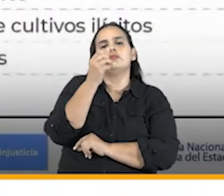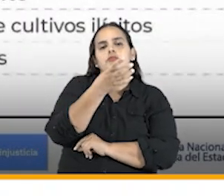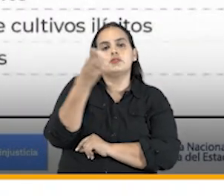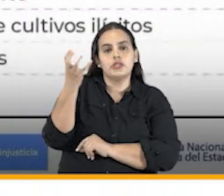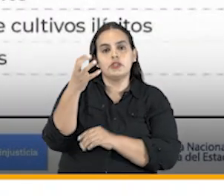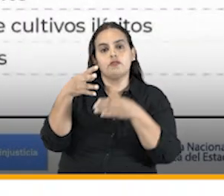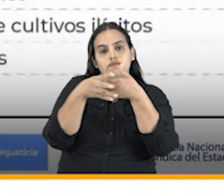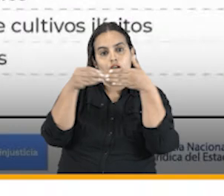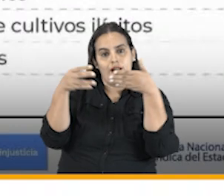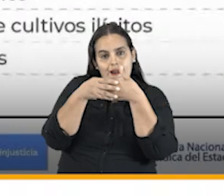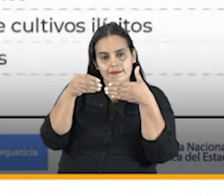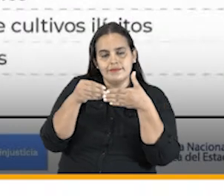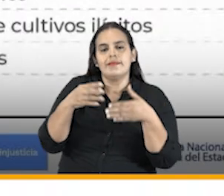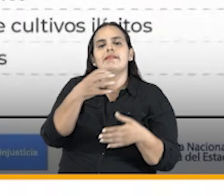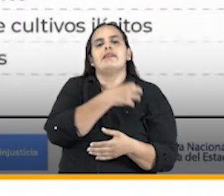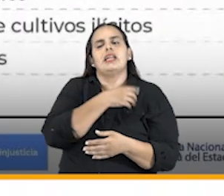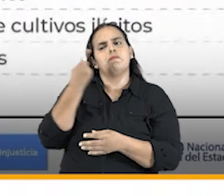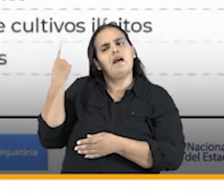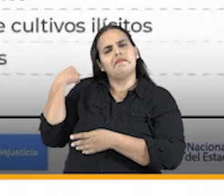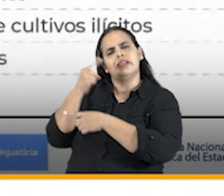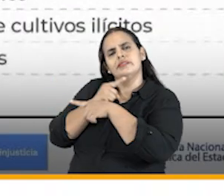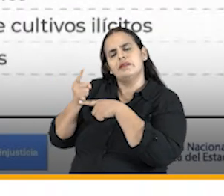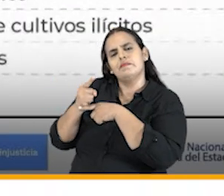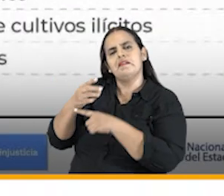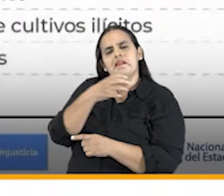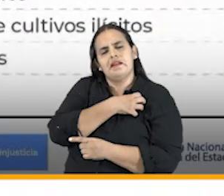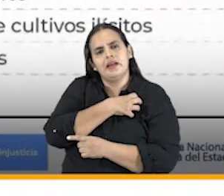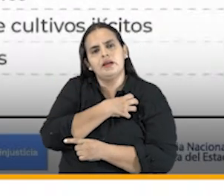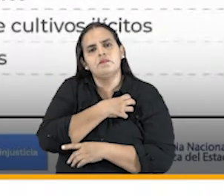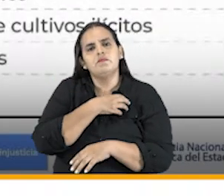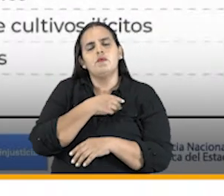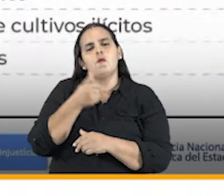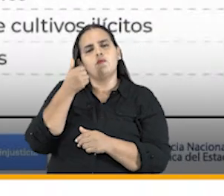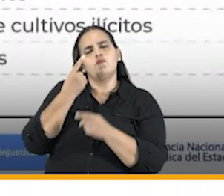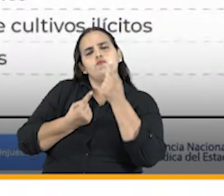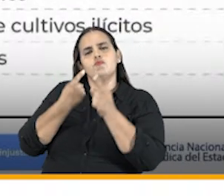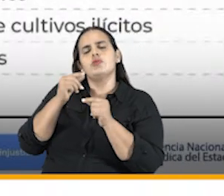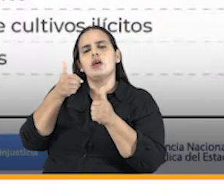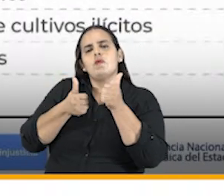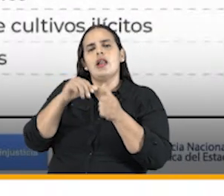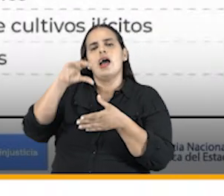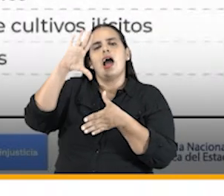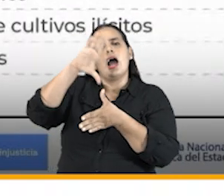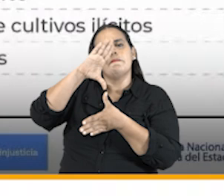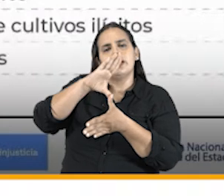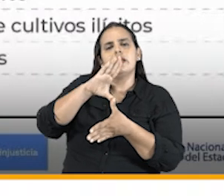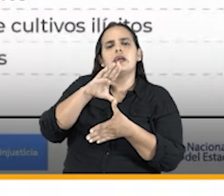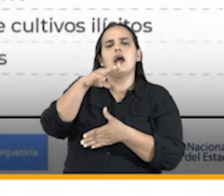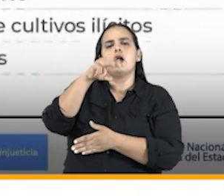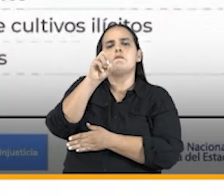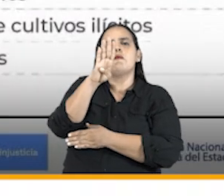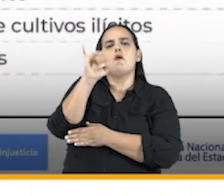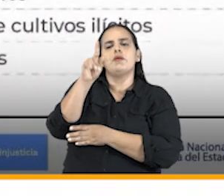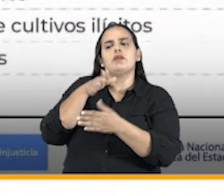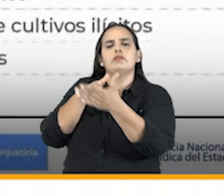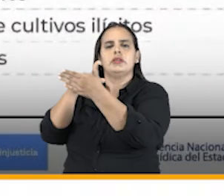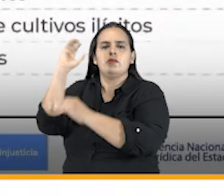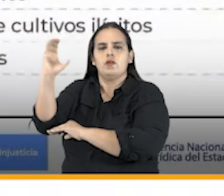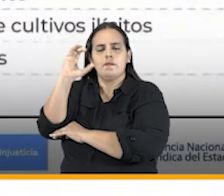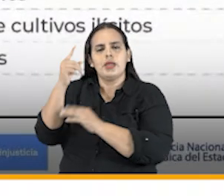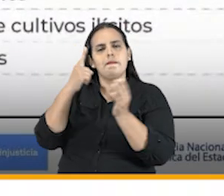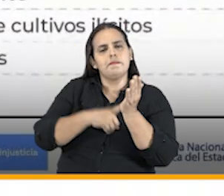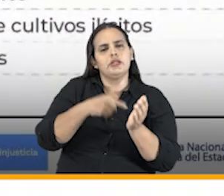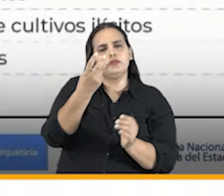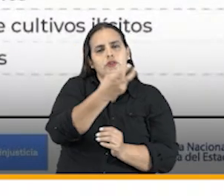Ganamos la semana pasada el caso de América Móvil contra Colombia por 1.286